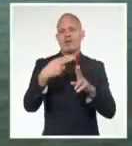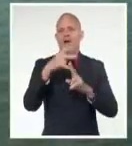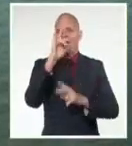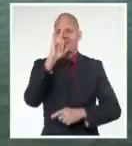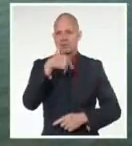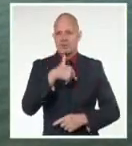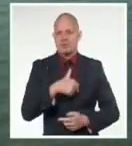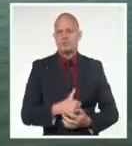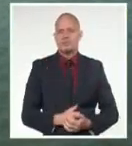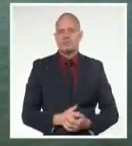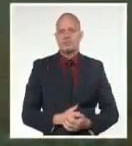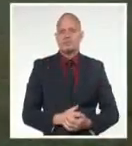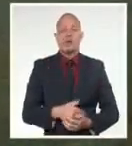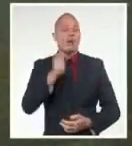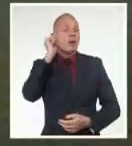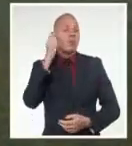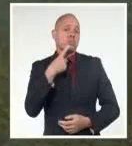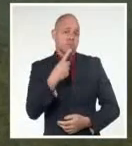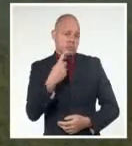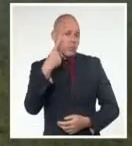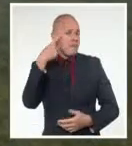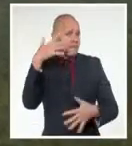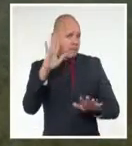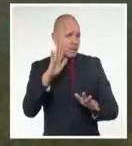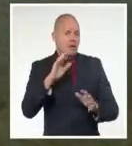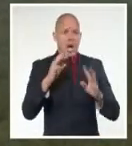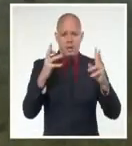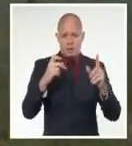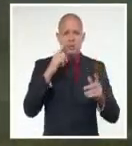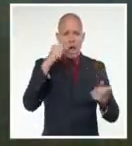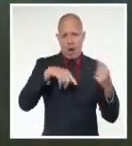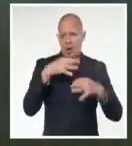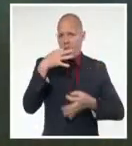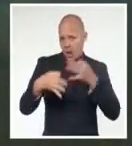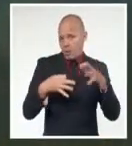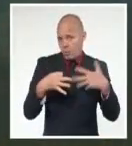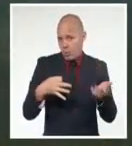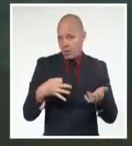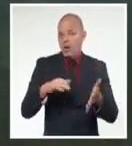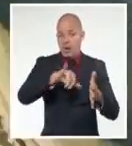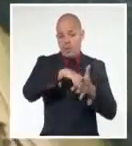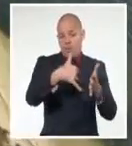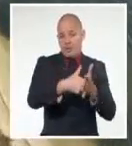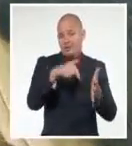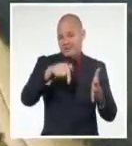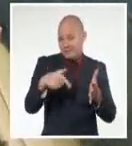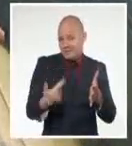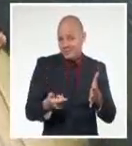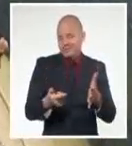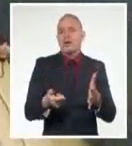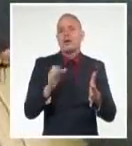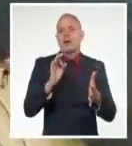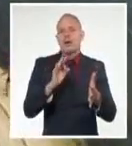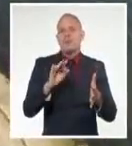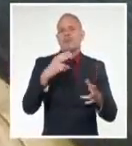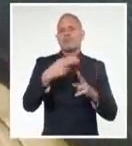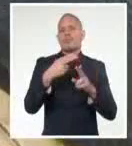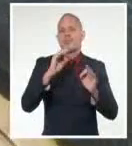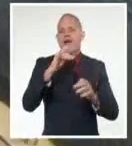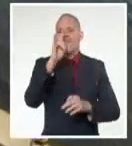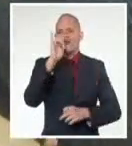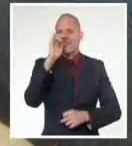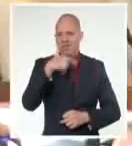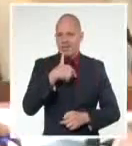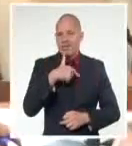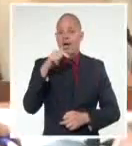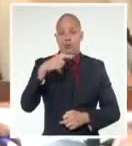el primer resultado que tenemos que mencionar acá es la tarea vida, porque la tarea vida es un ejemplo de aplicación del método científico